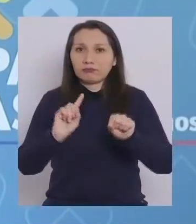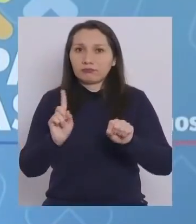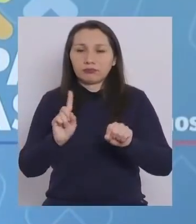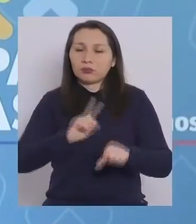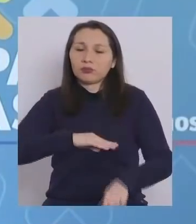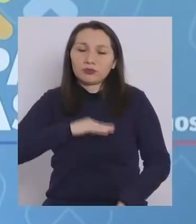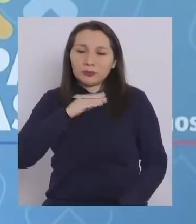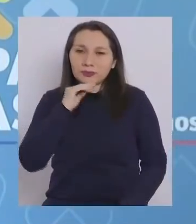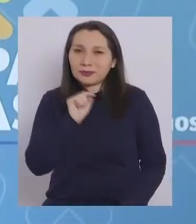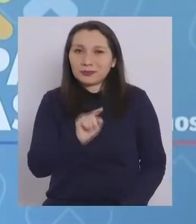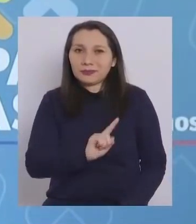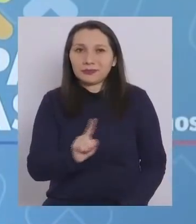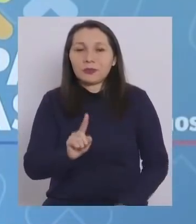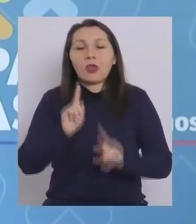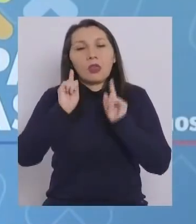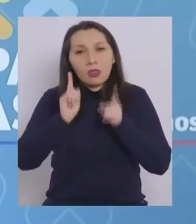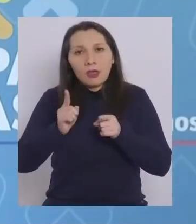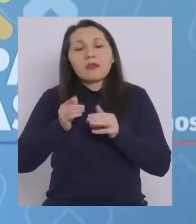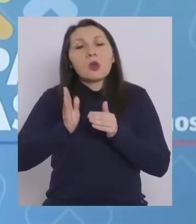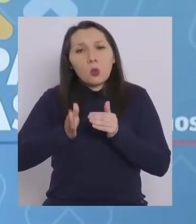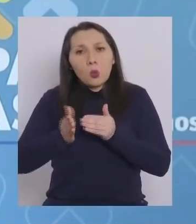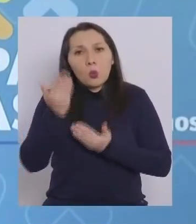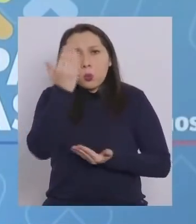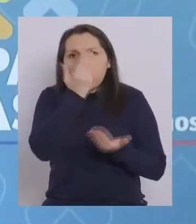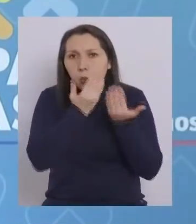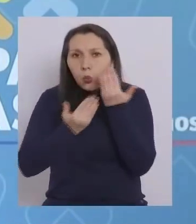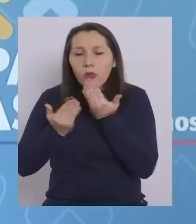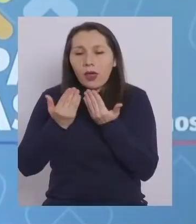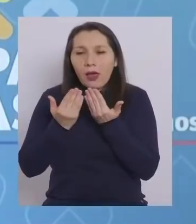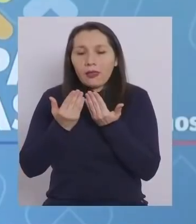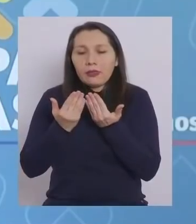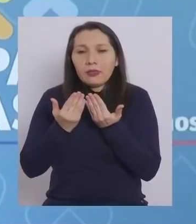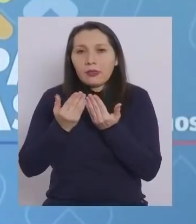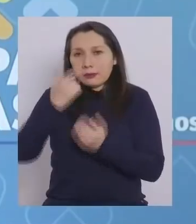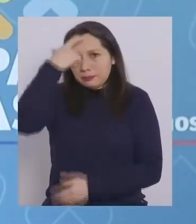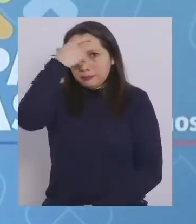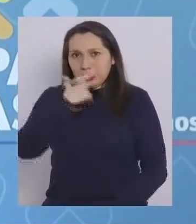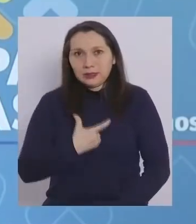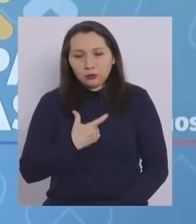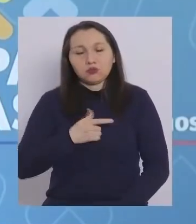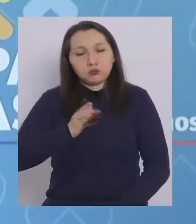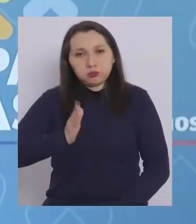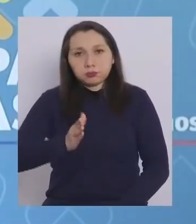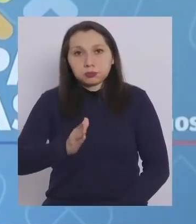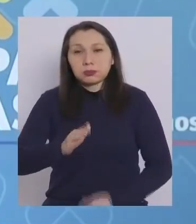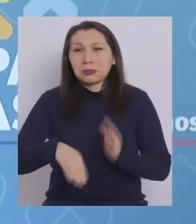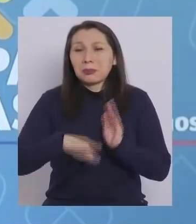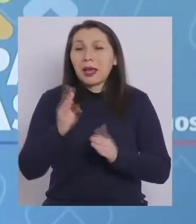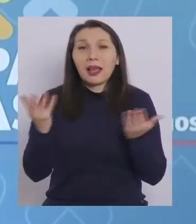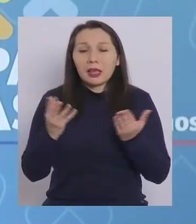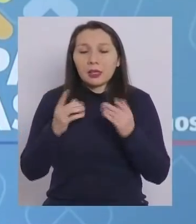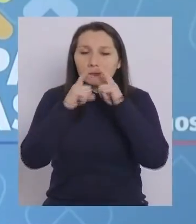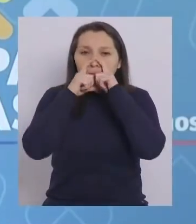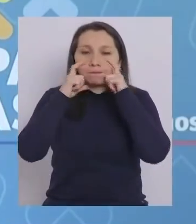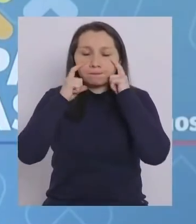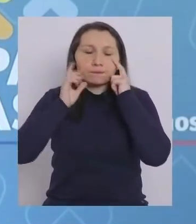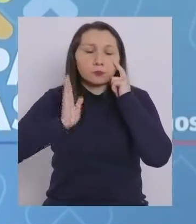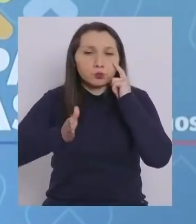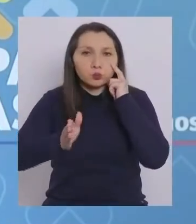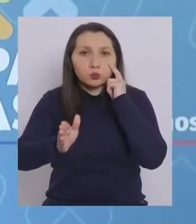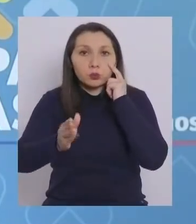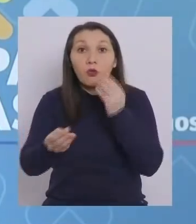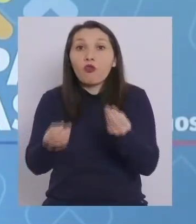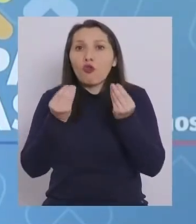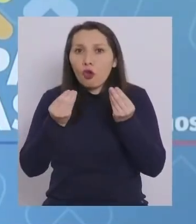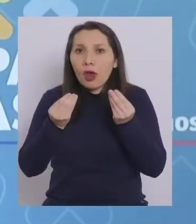Esto no basta. Debe mantenerse el cuidado personal y, sobre todo, el uso de la mascarilla. Y